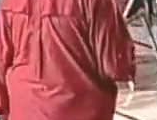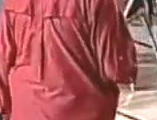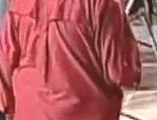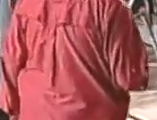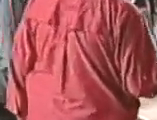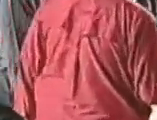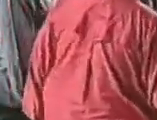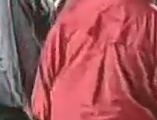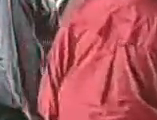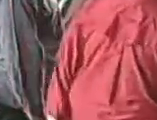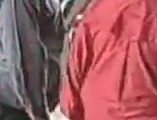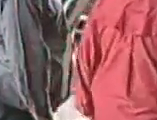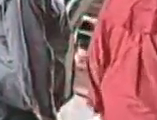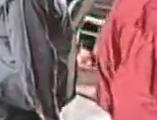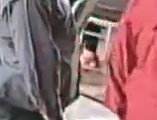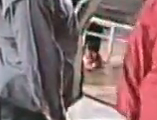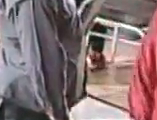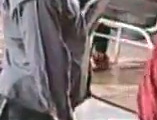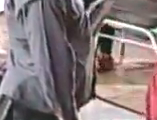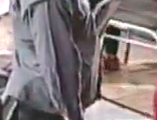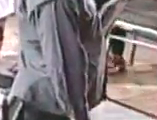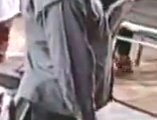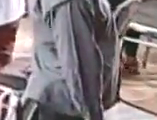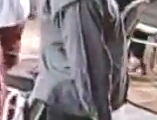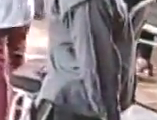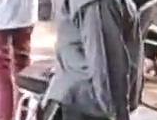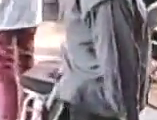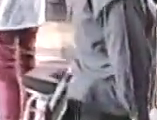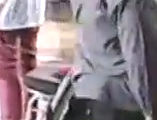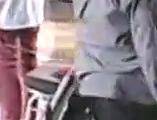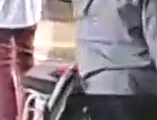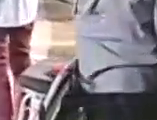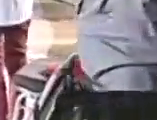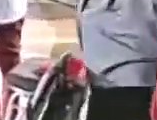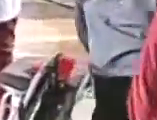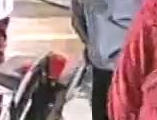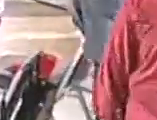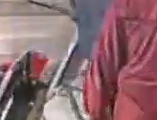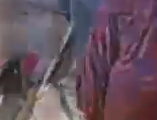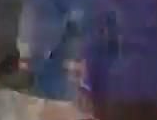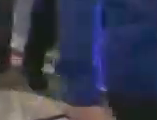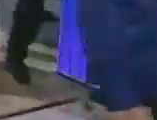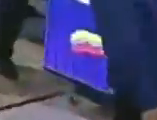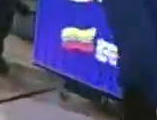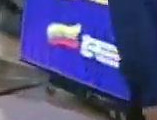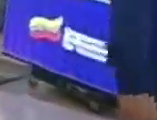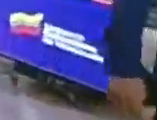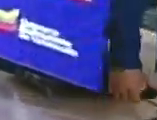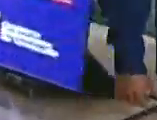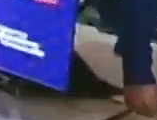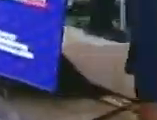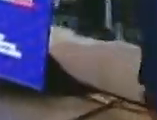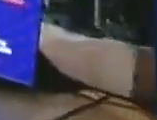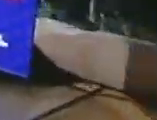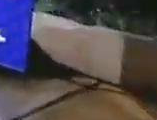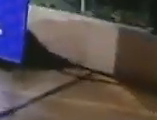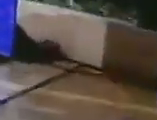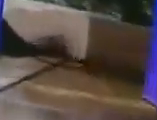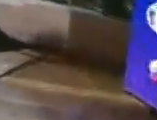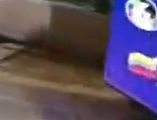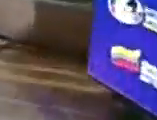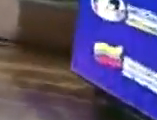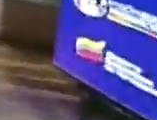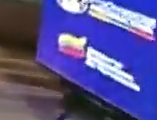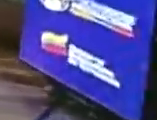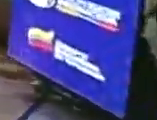luces para el sistema educativo superior venezolano que ha incluido a millones para profesionalizarlos de forma gratuita y con calidad